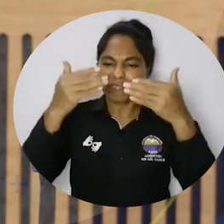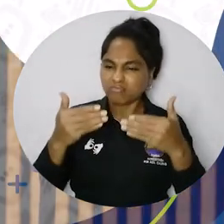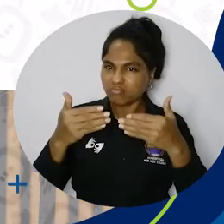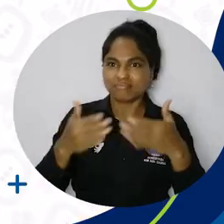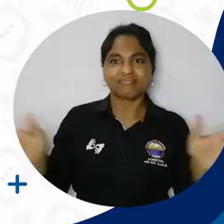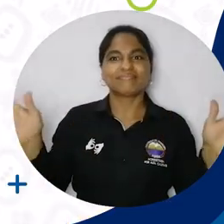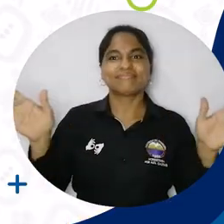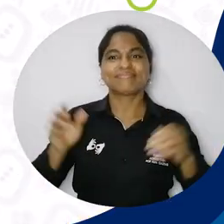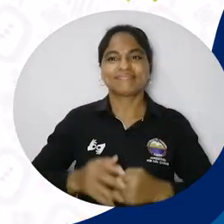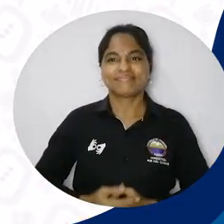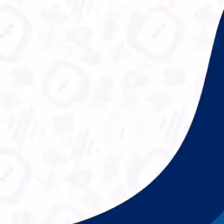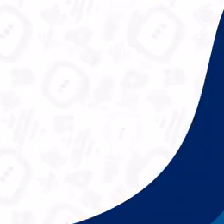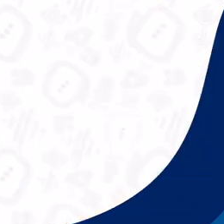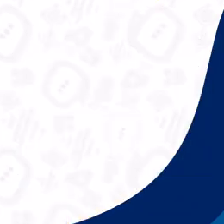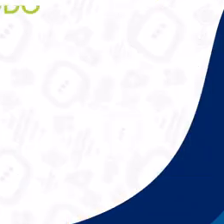el lenguaje. ¡Gracias!